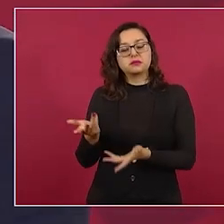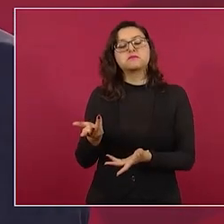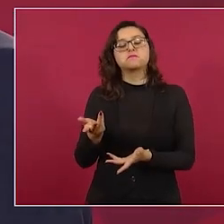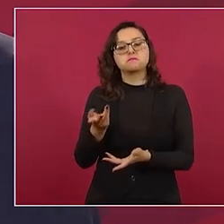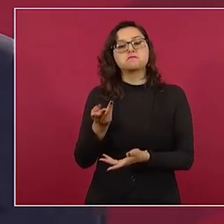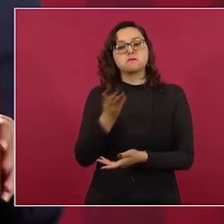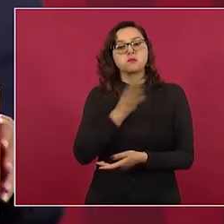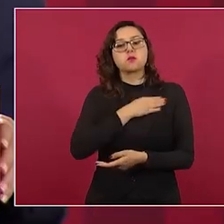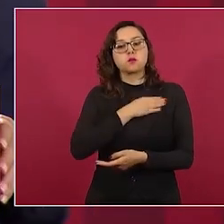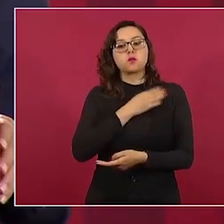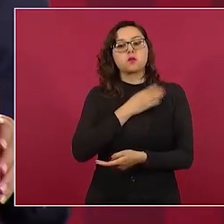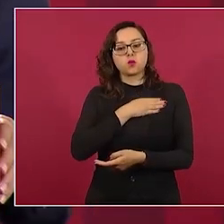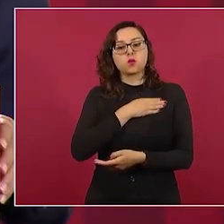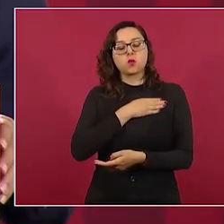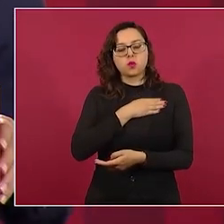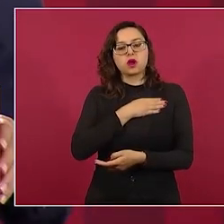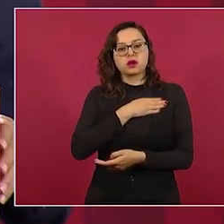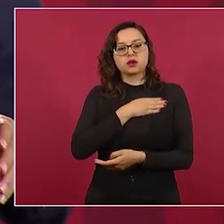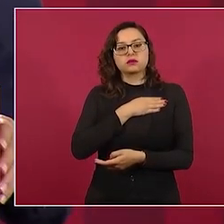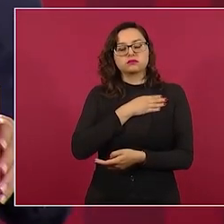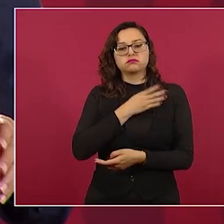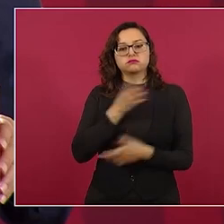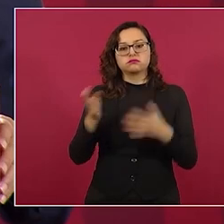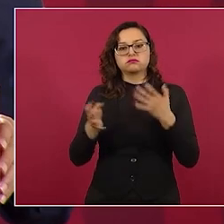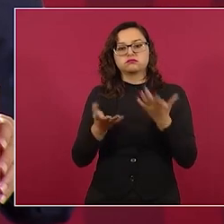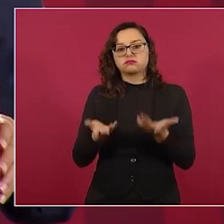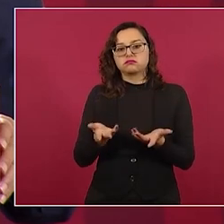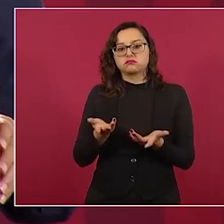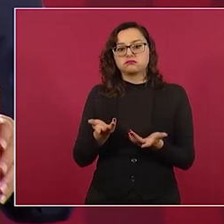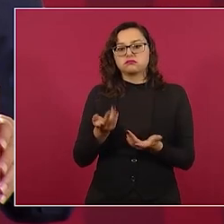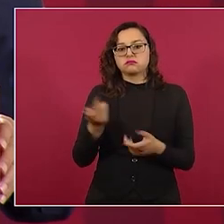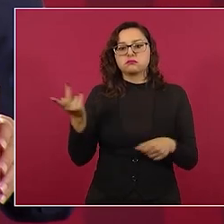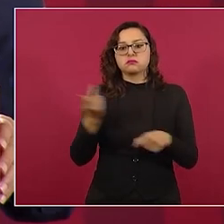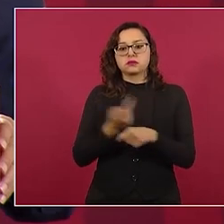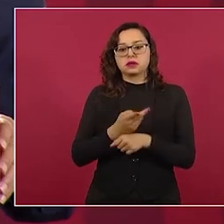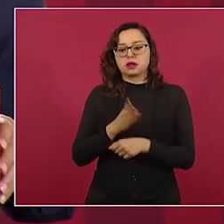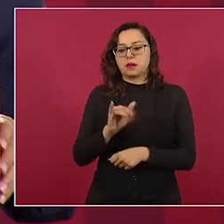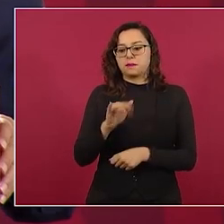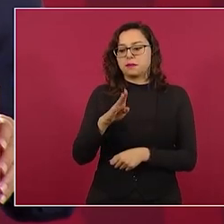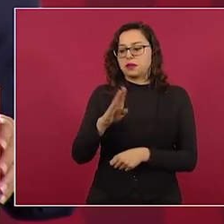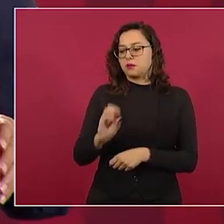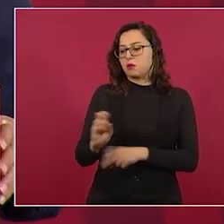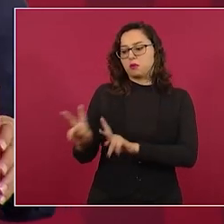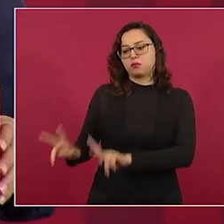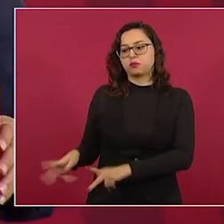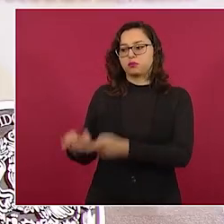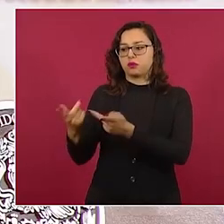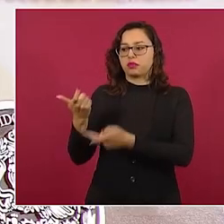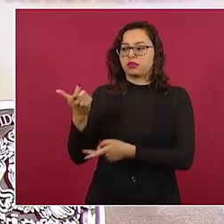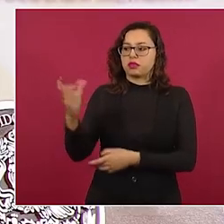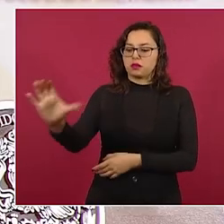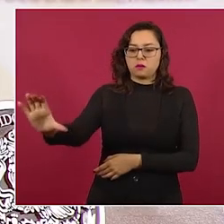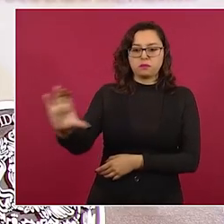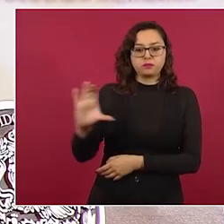significa que Bimbo se fortalece porque con esos recursos